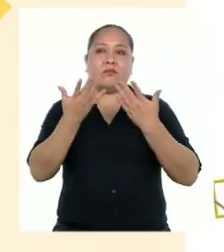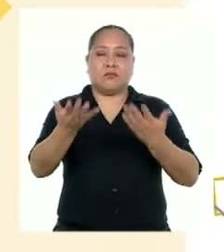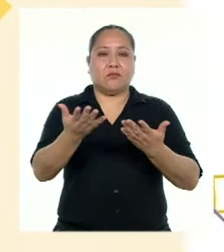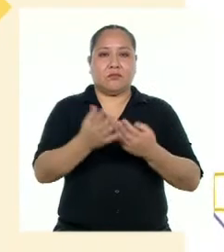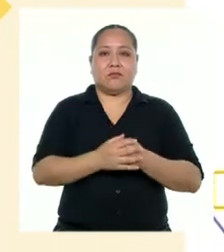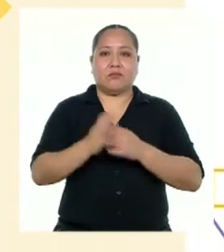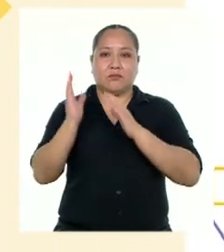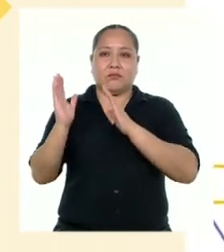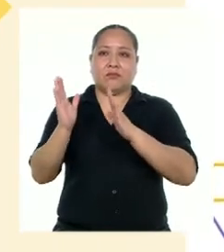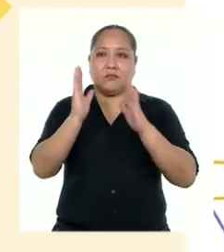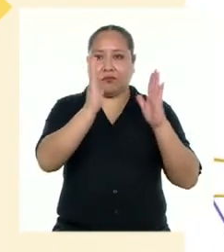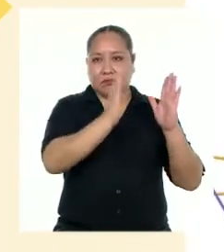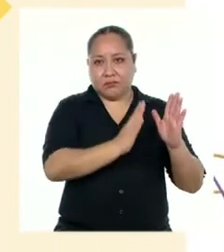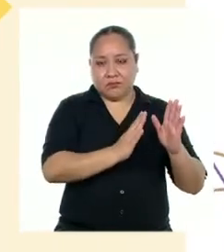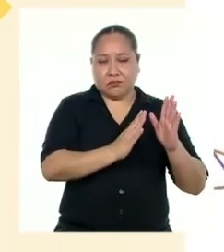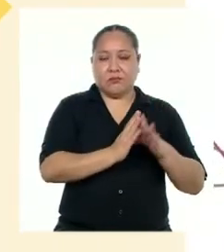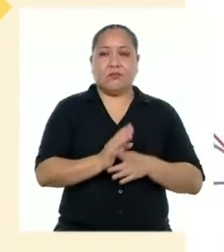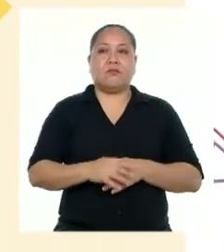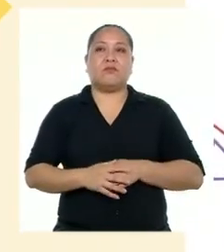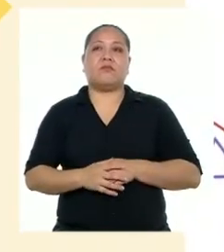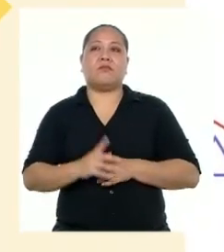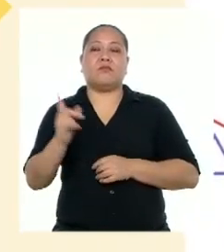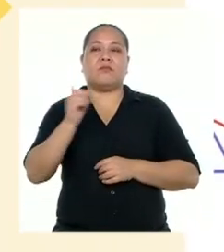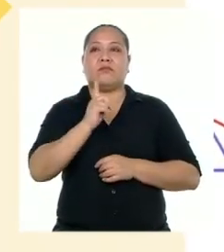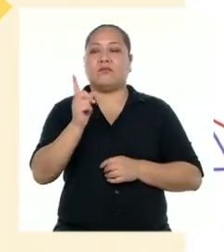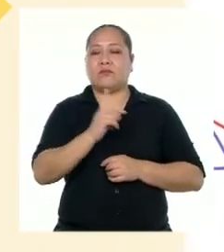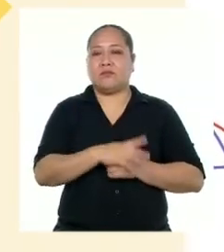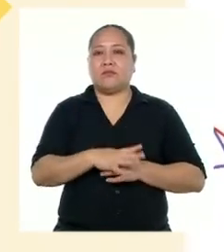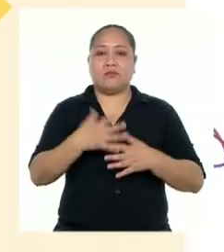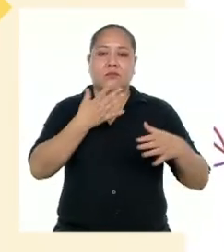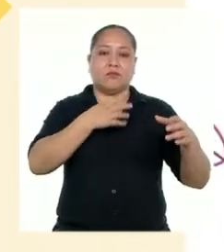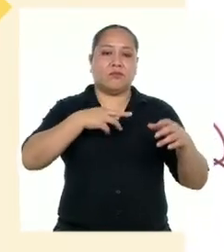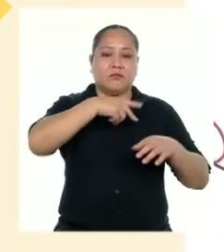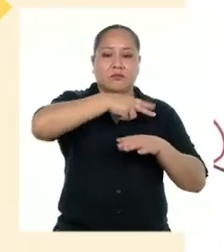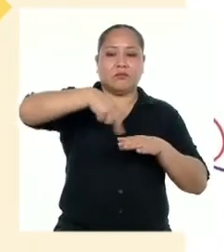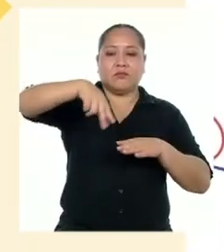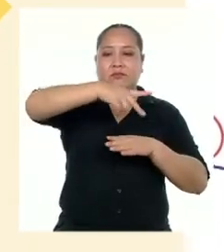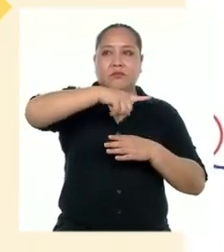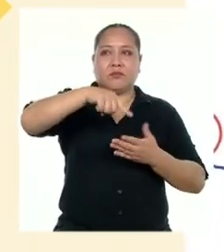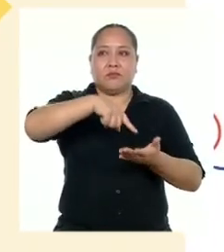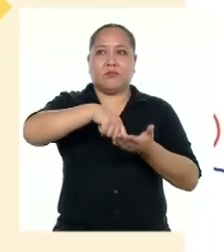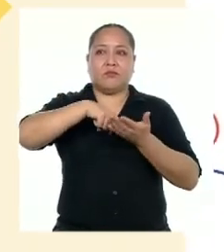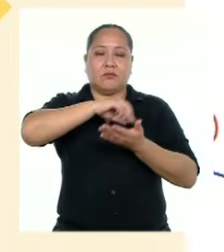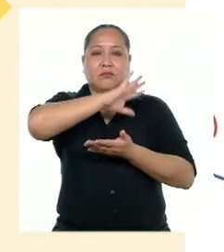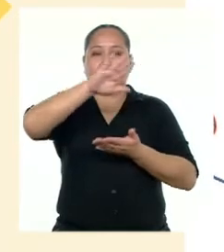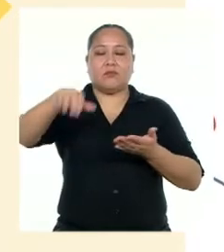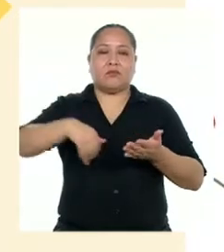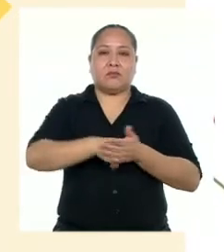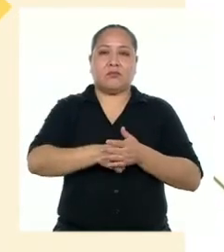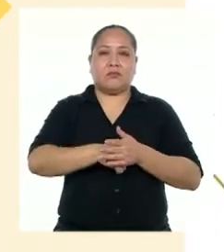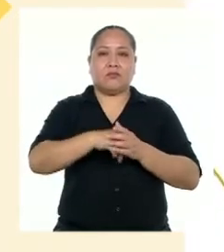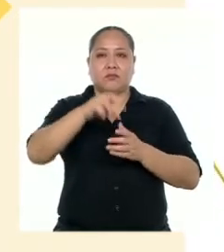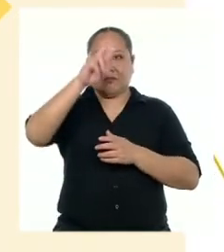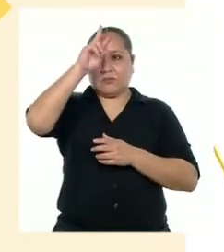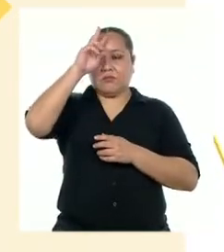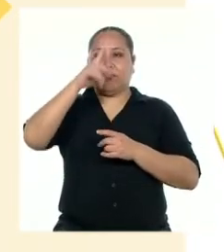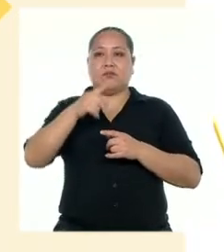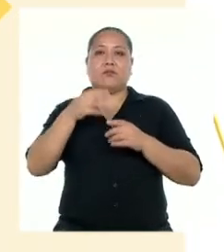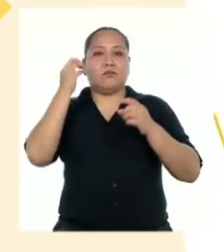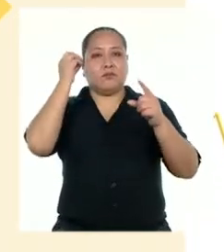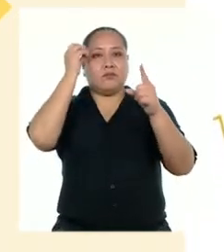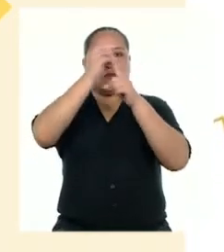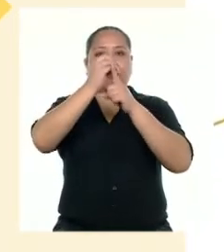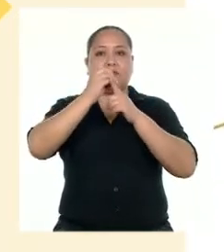inmovilidad y aislamiento social obligatorios para todo el Perú con el objetivo de controlar el avance del virus.